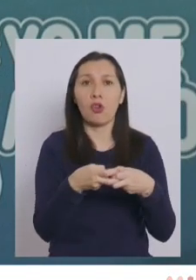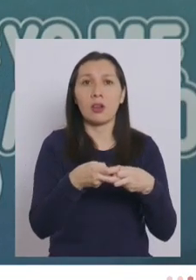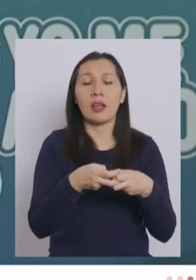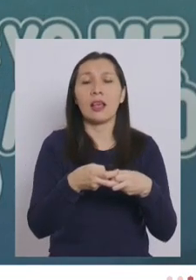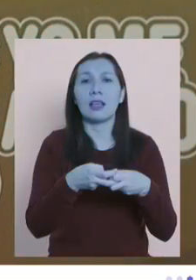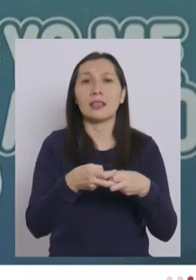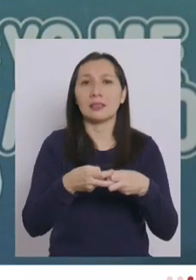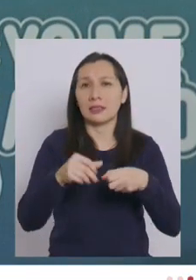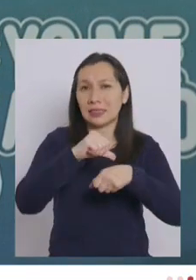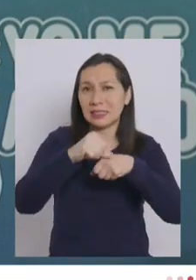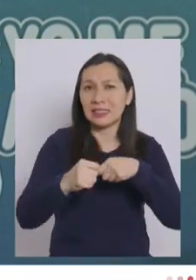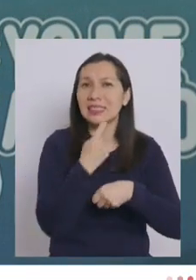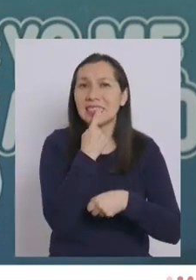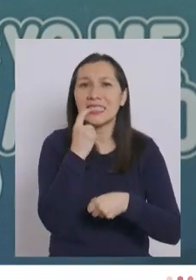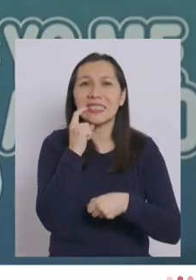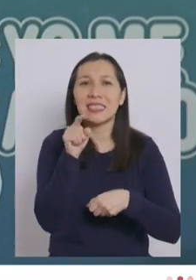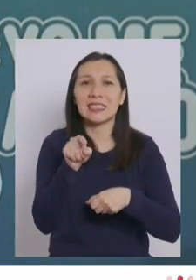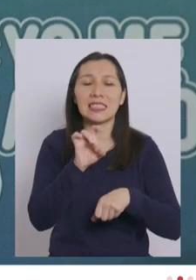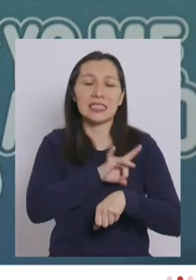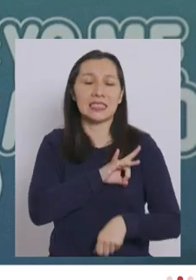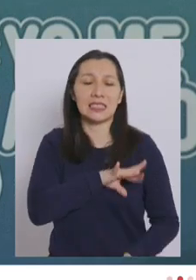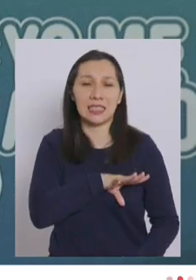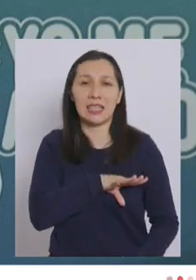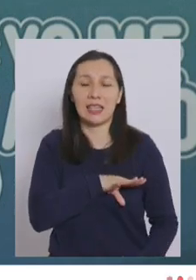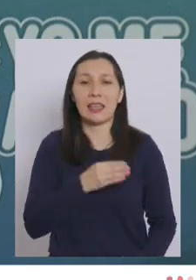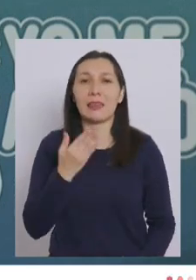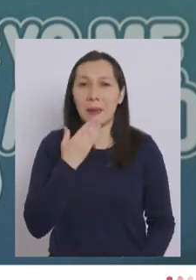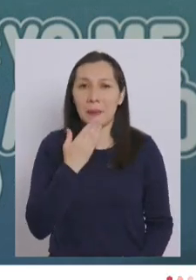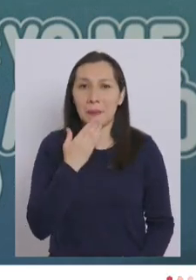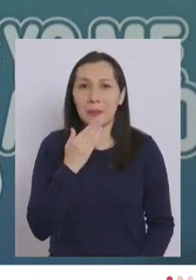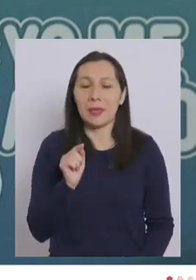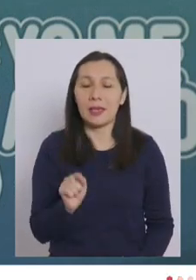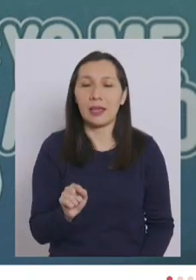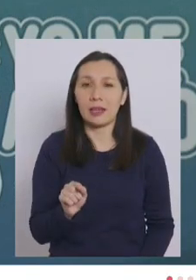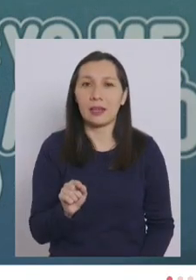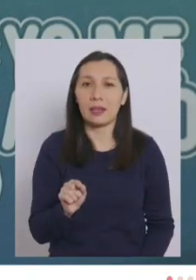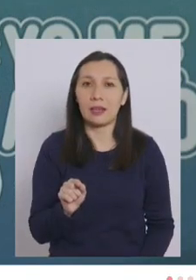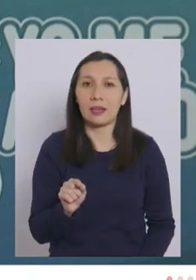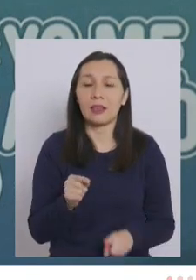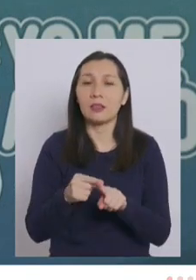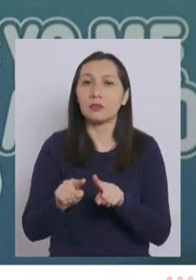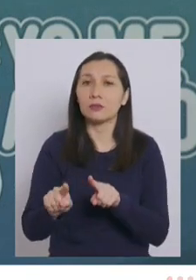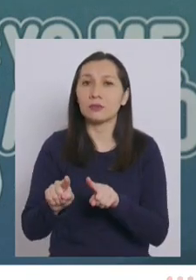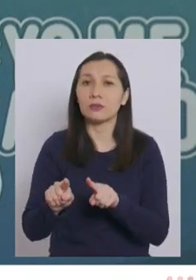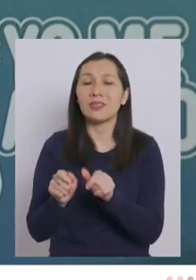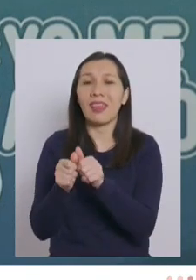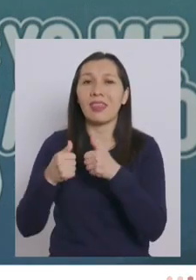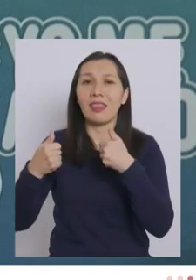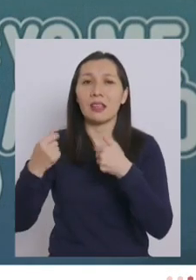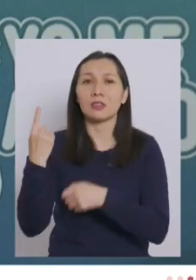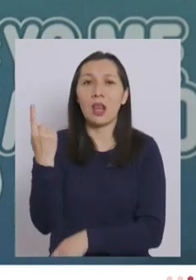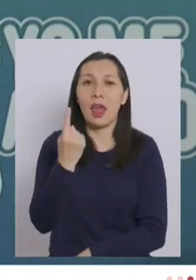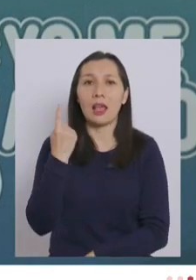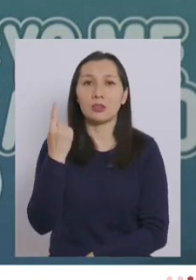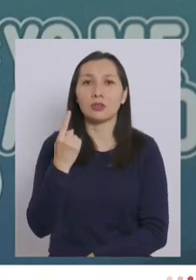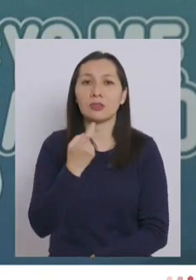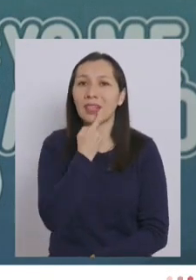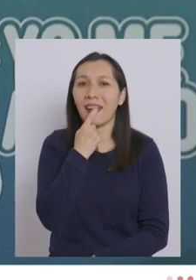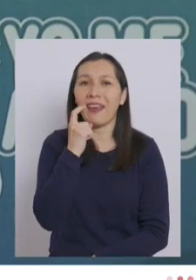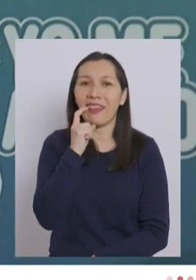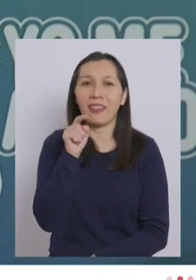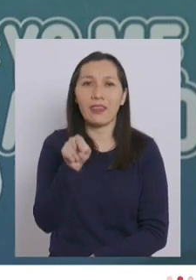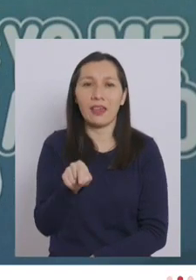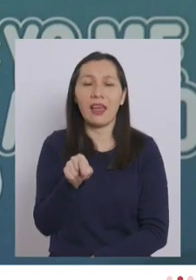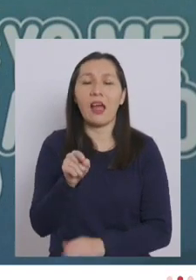Cirujanos Dentistas de Chile y a la Dirección Nacional de Odontología,